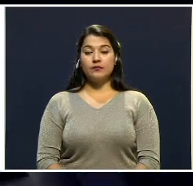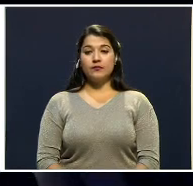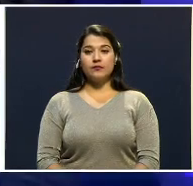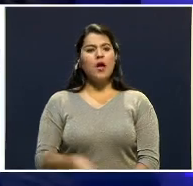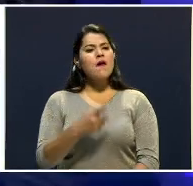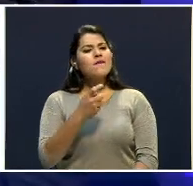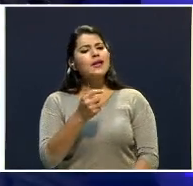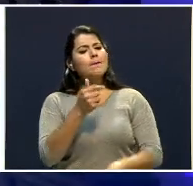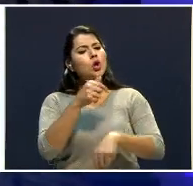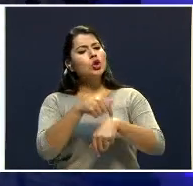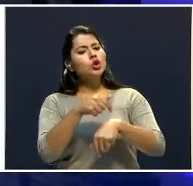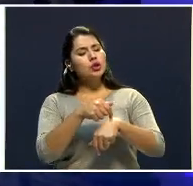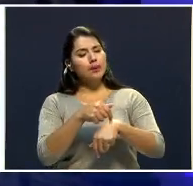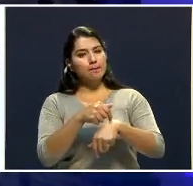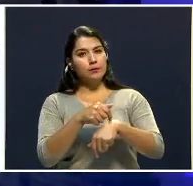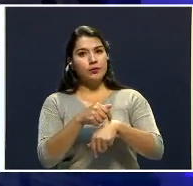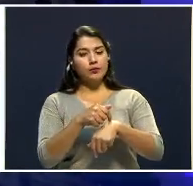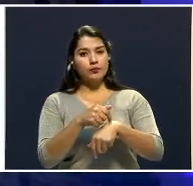Nos queda poquito tiempo, Ronald.